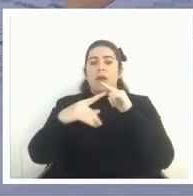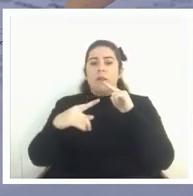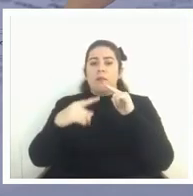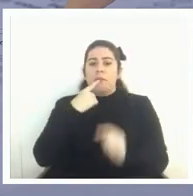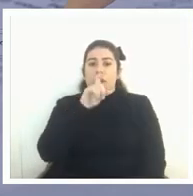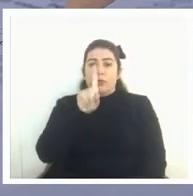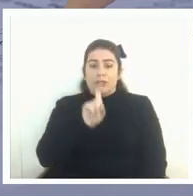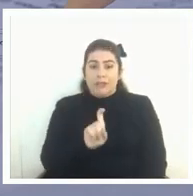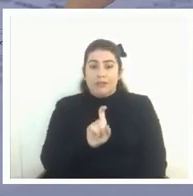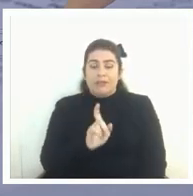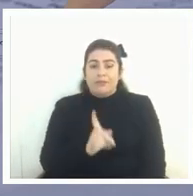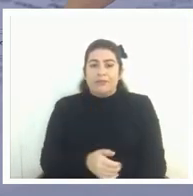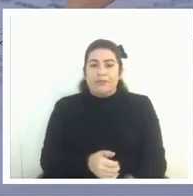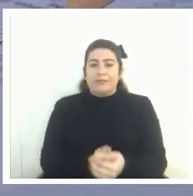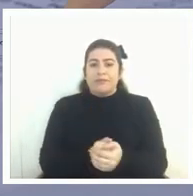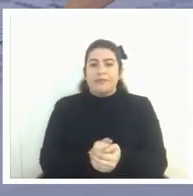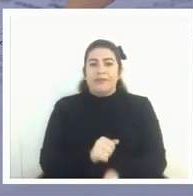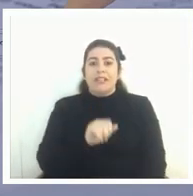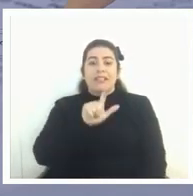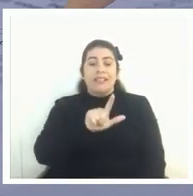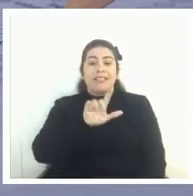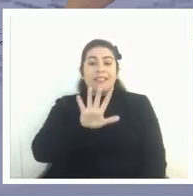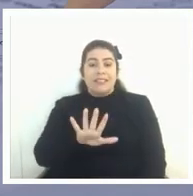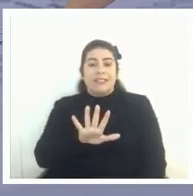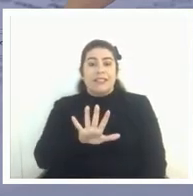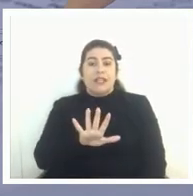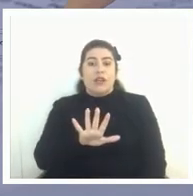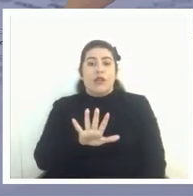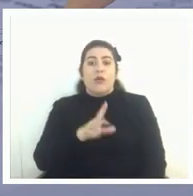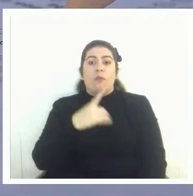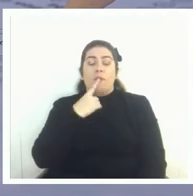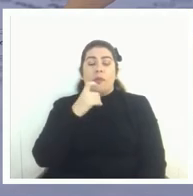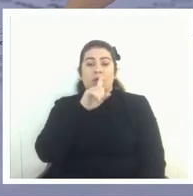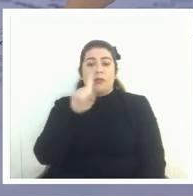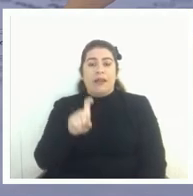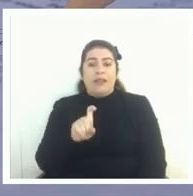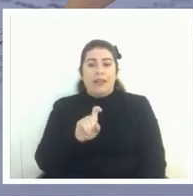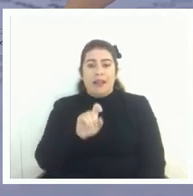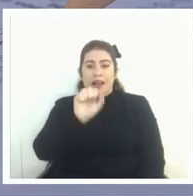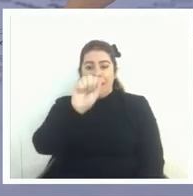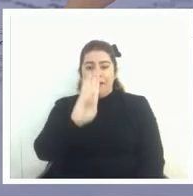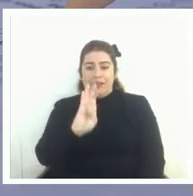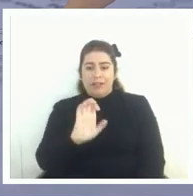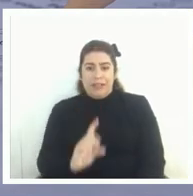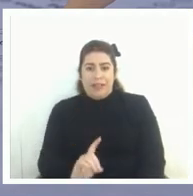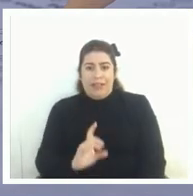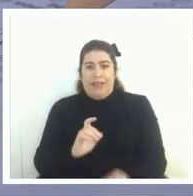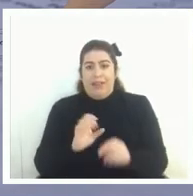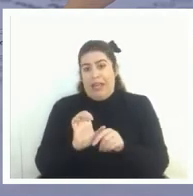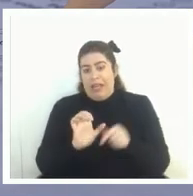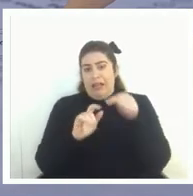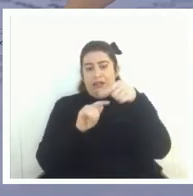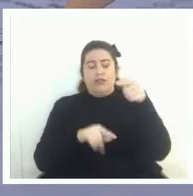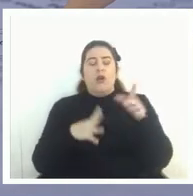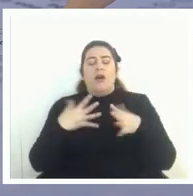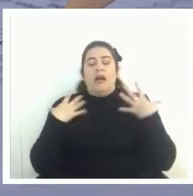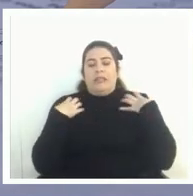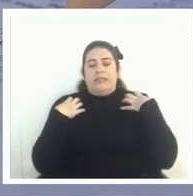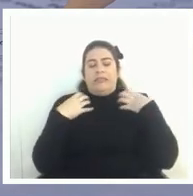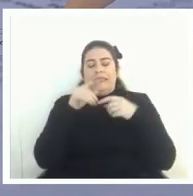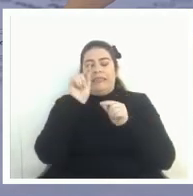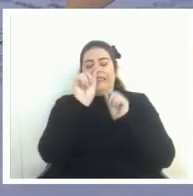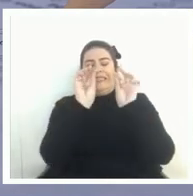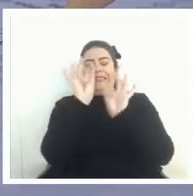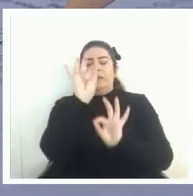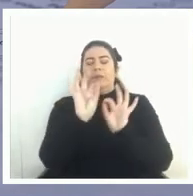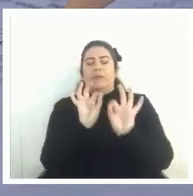eran 75 preguntas de 5 alternativas si uno responde todo al azar la esperanza es que uno tenga